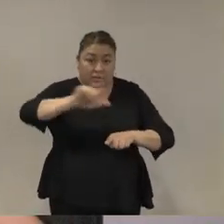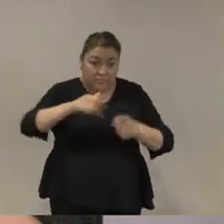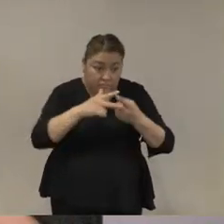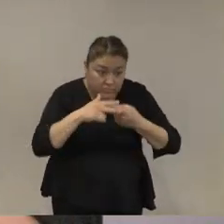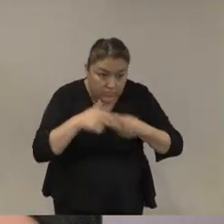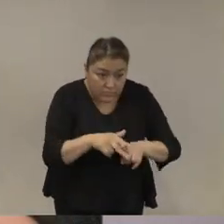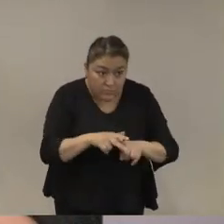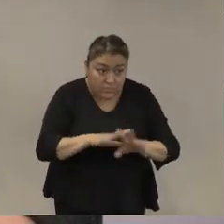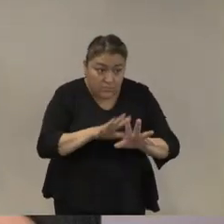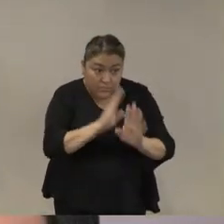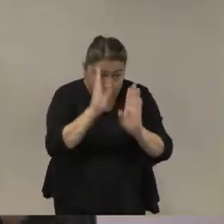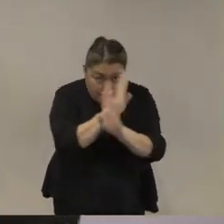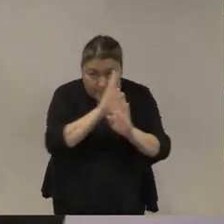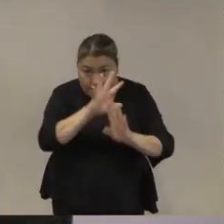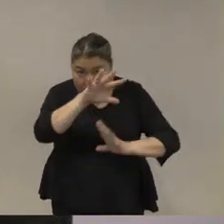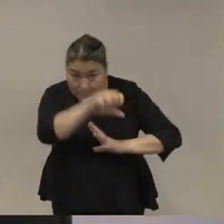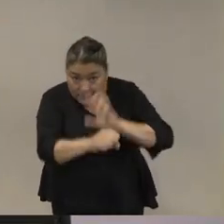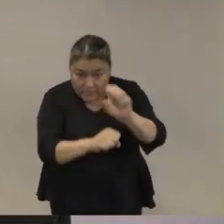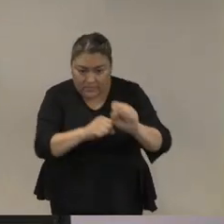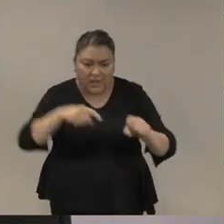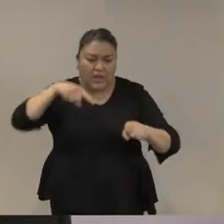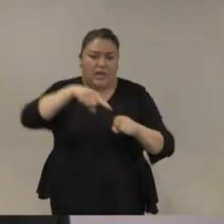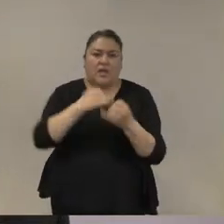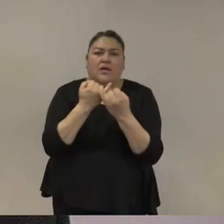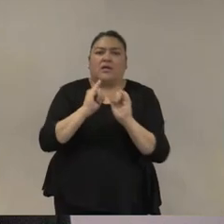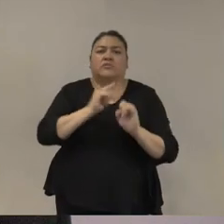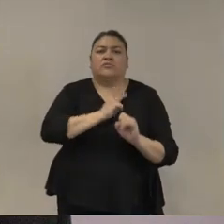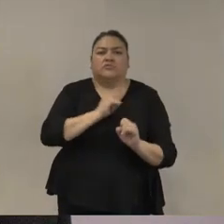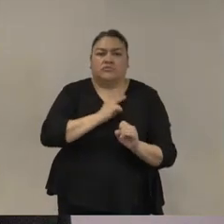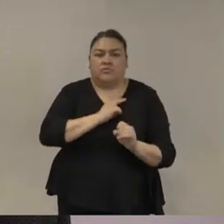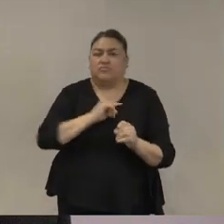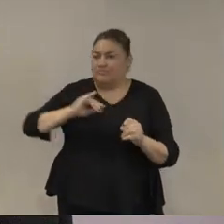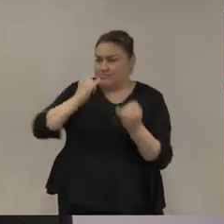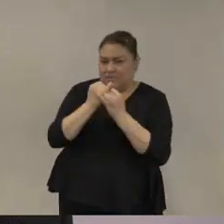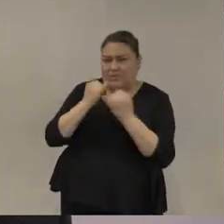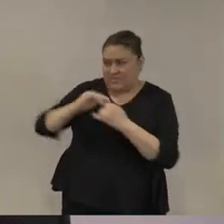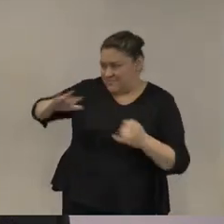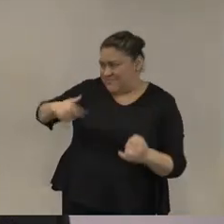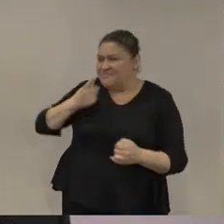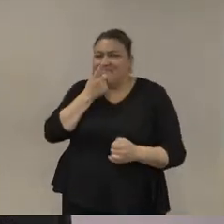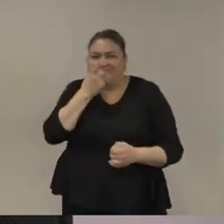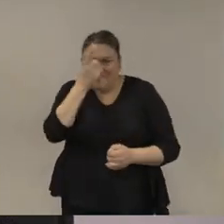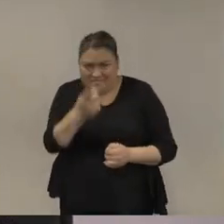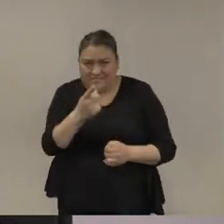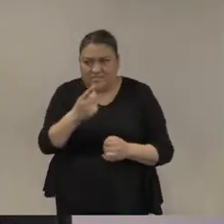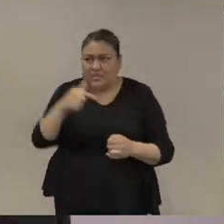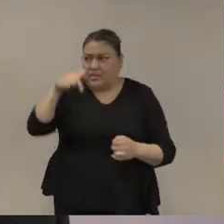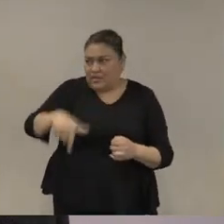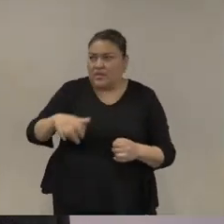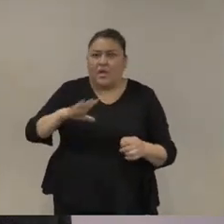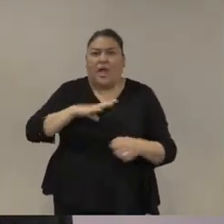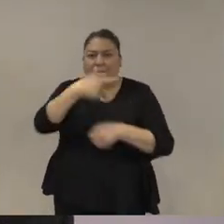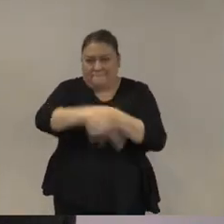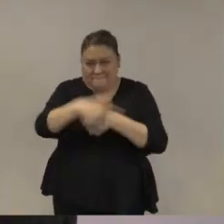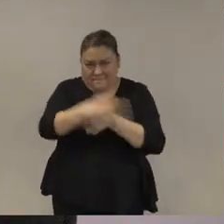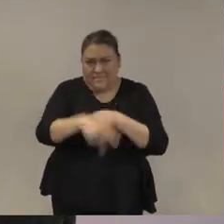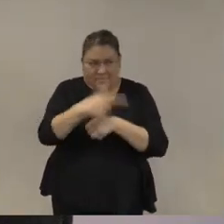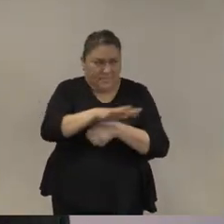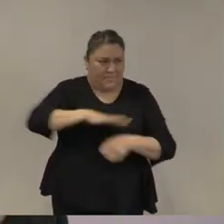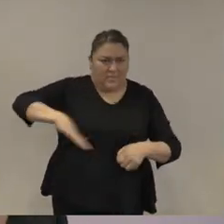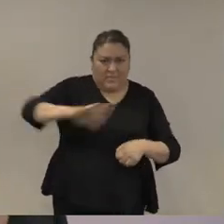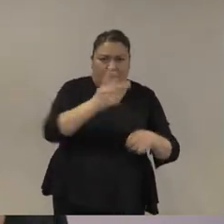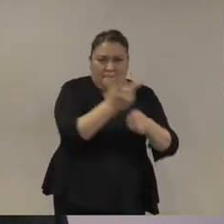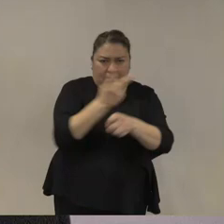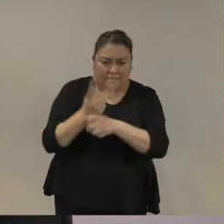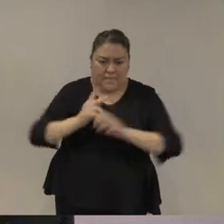se ha dicho acá en el problema de inseguridad de una manera compleja y una manera integral muchas veces la